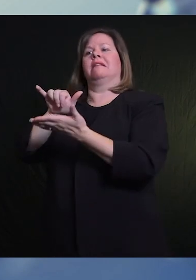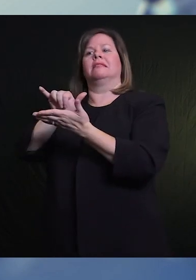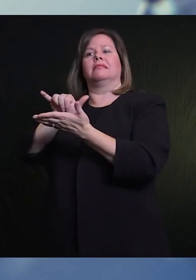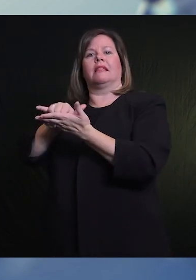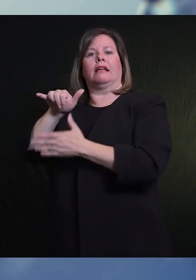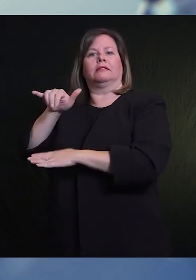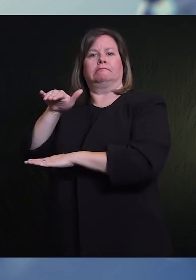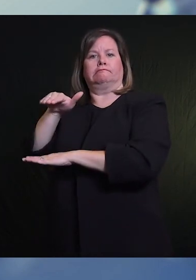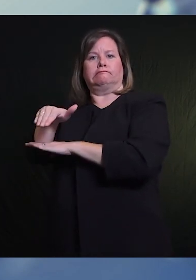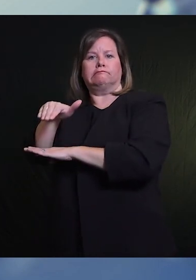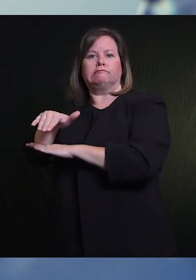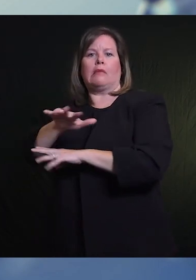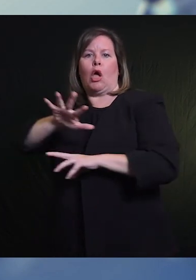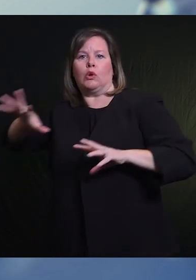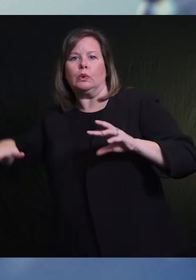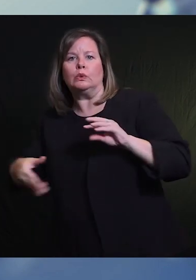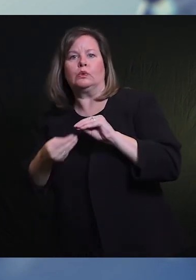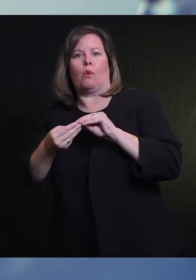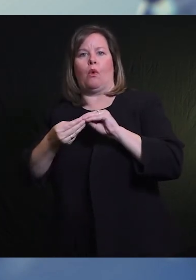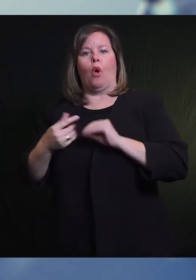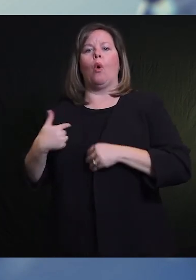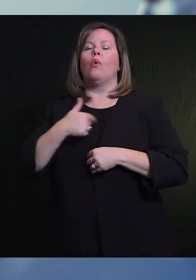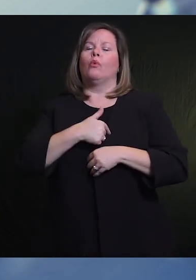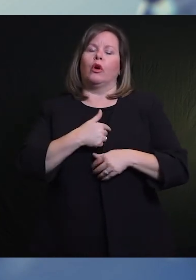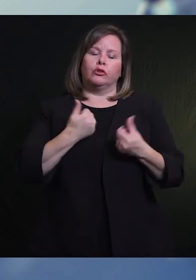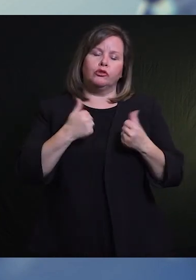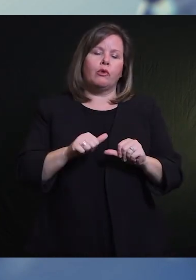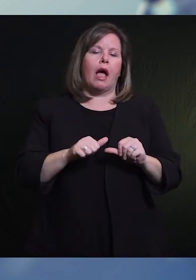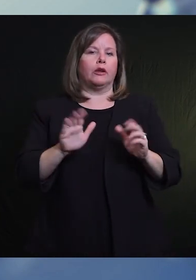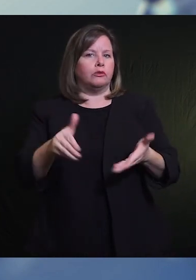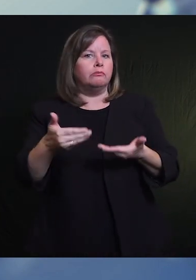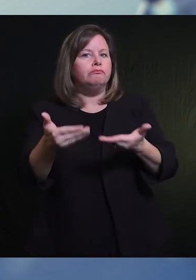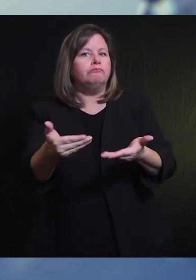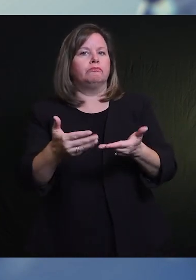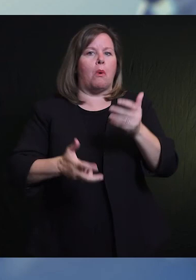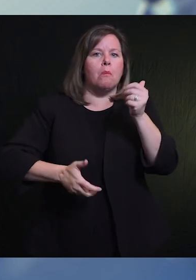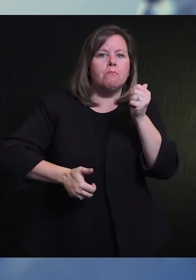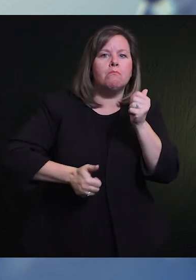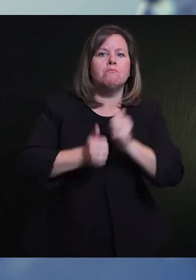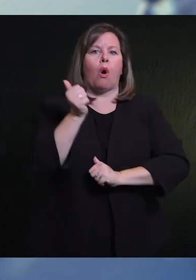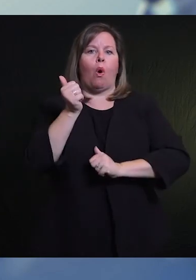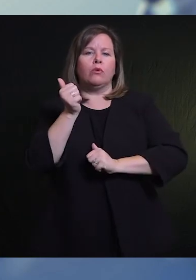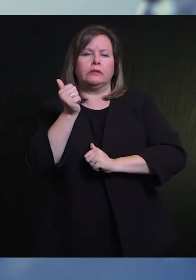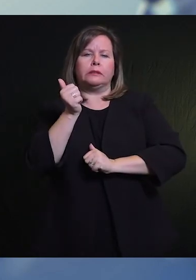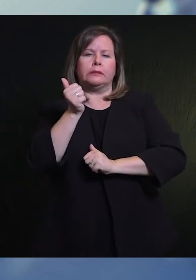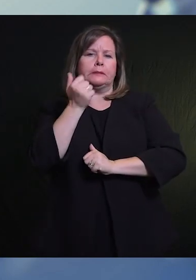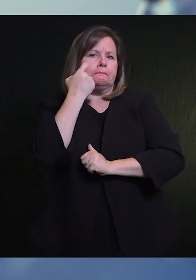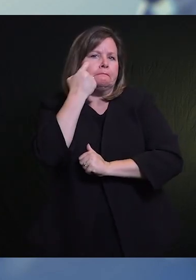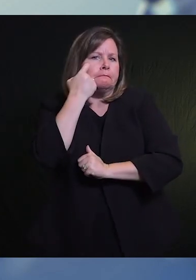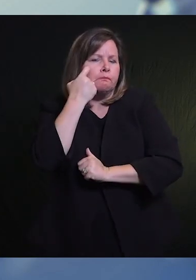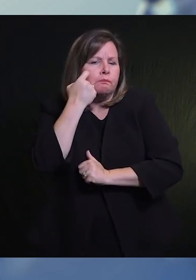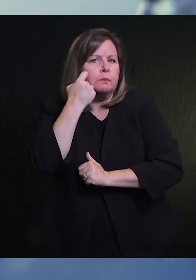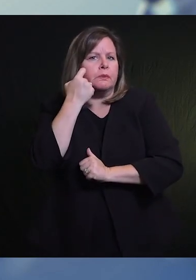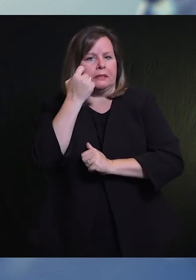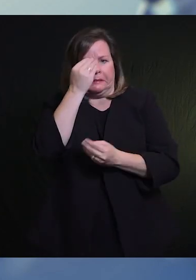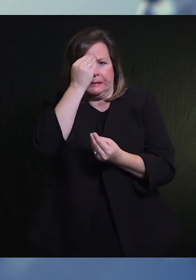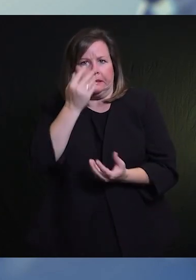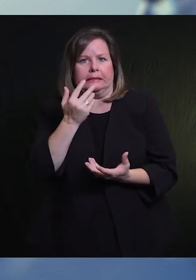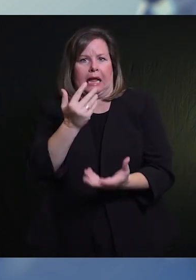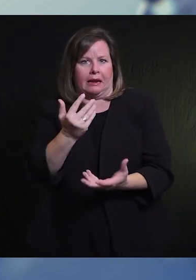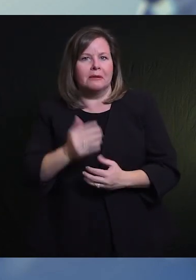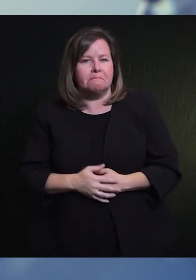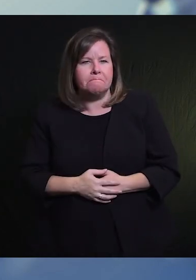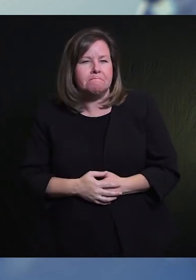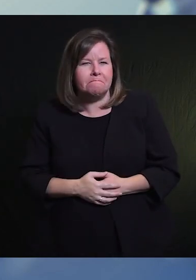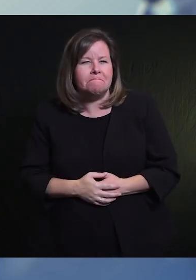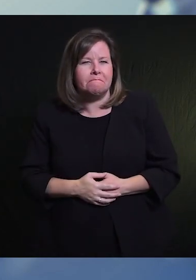disparidad, por favor no piense que estamos siendo descuidados con los datos y que estemos tratando de ocultar algo.